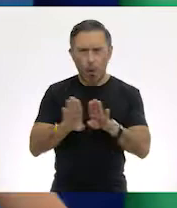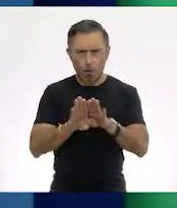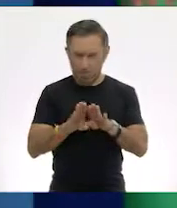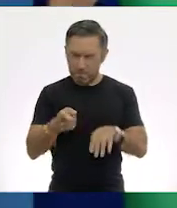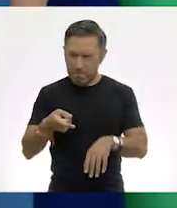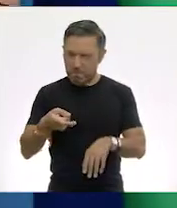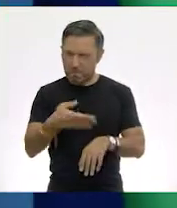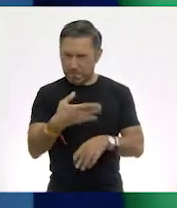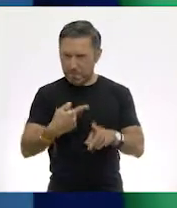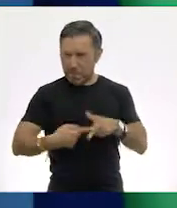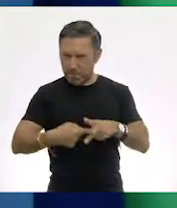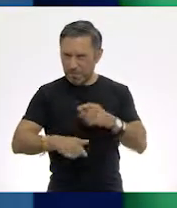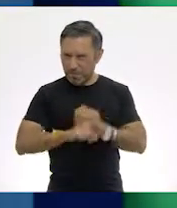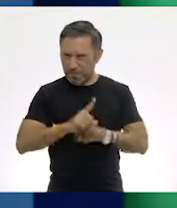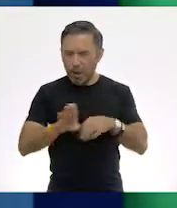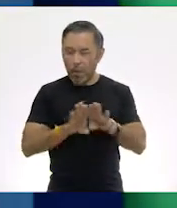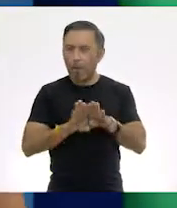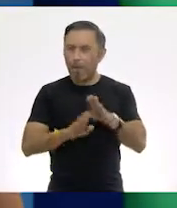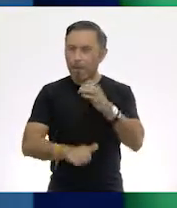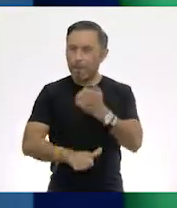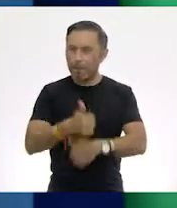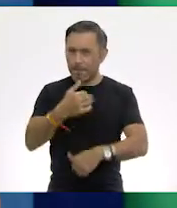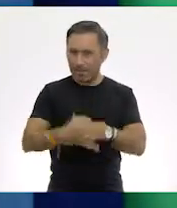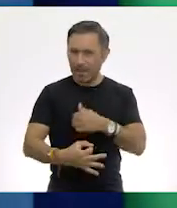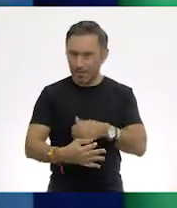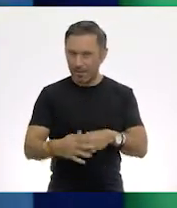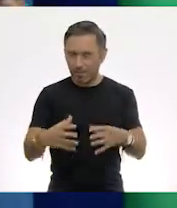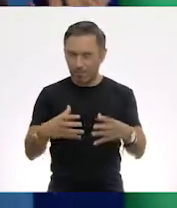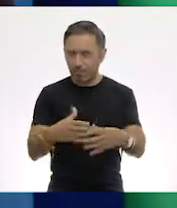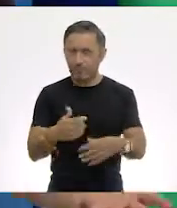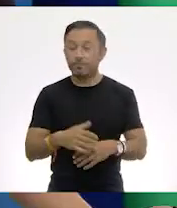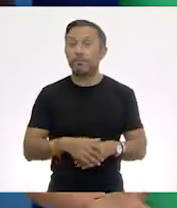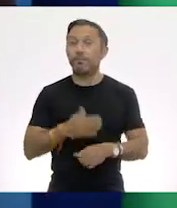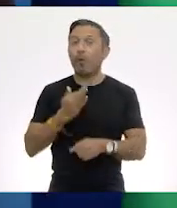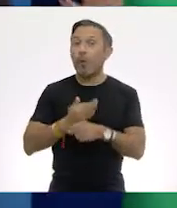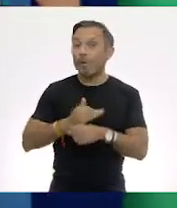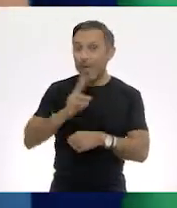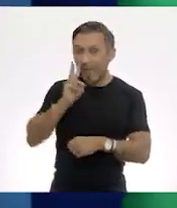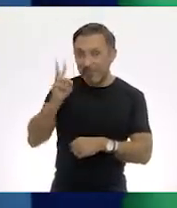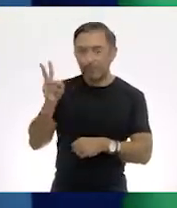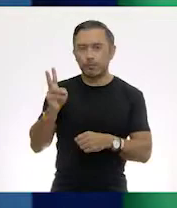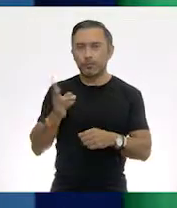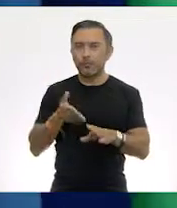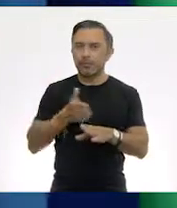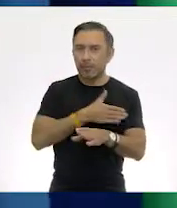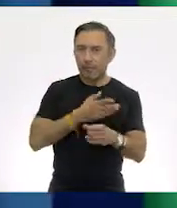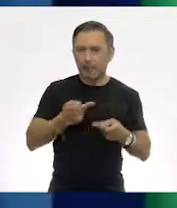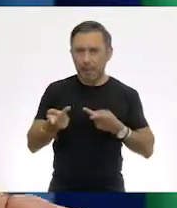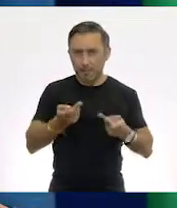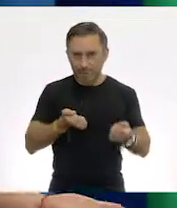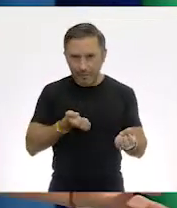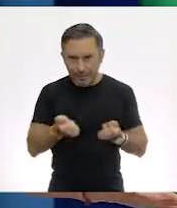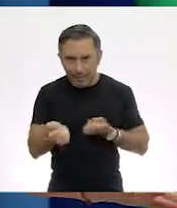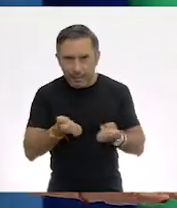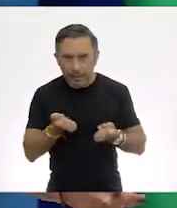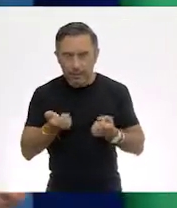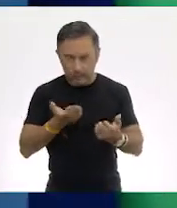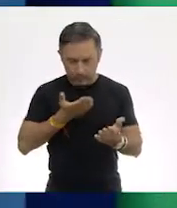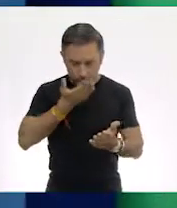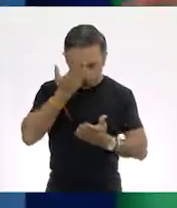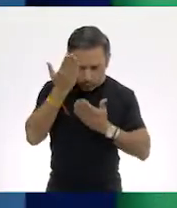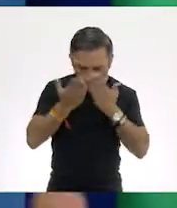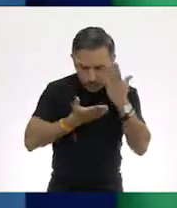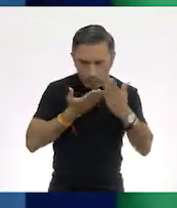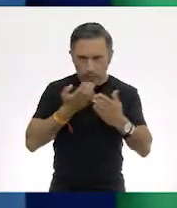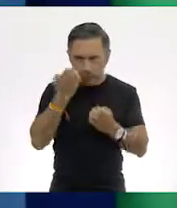Como surgió ahorita, por ejemplo, entrenas, estudias, analizas,